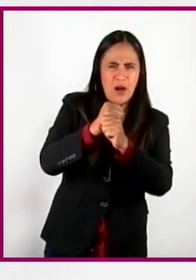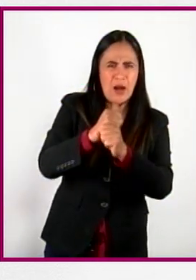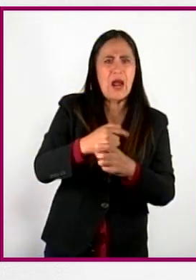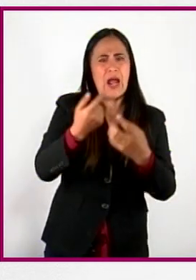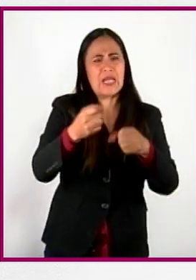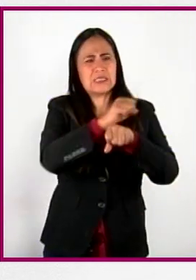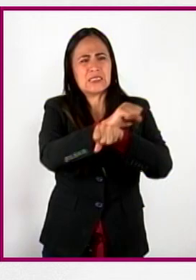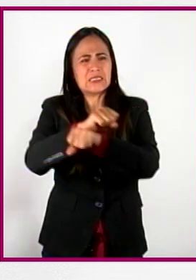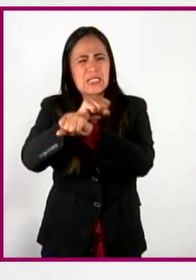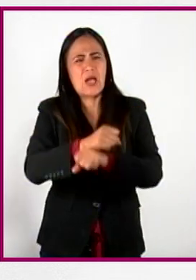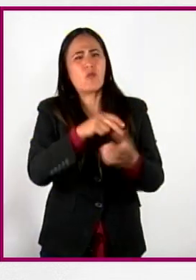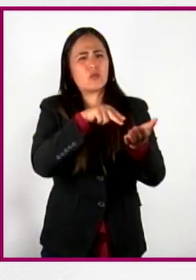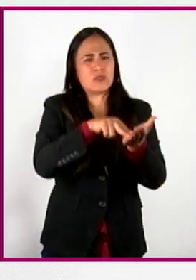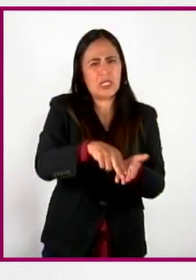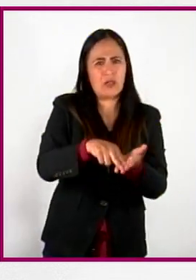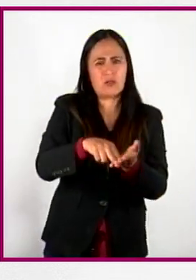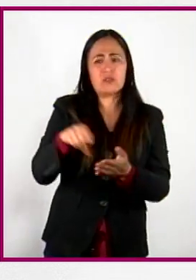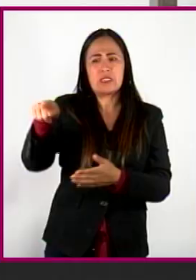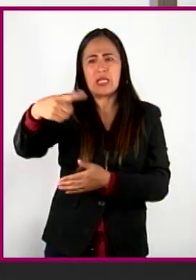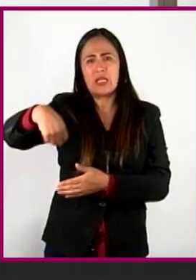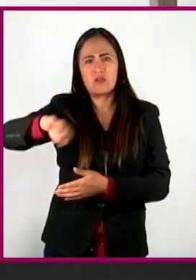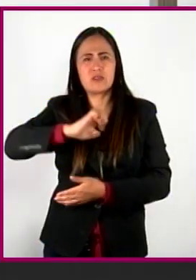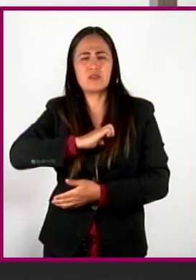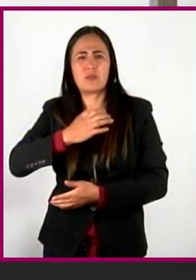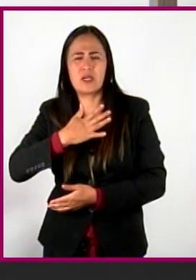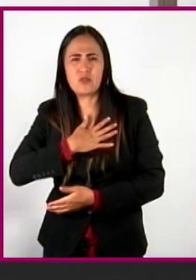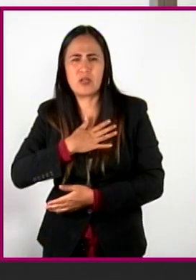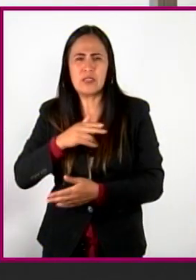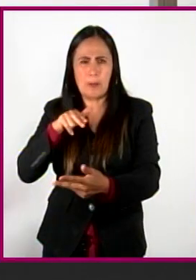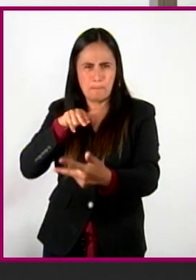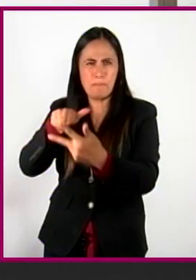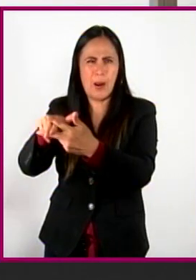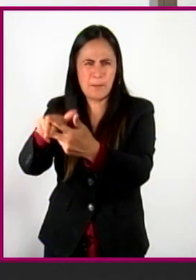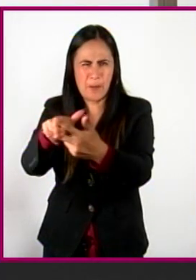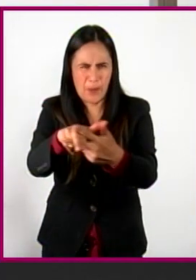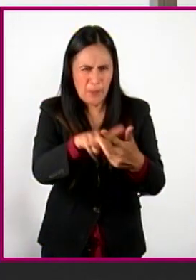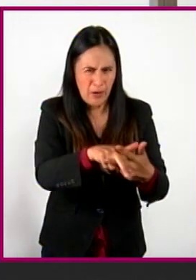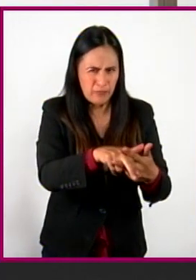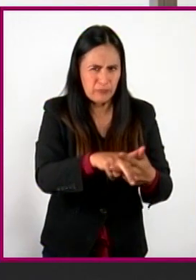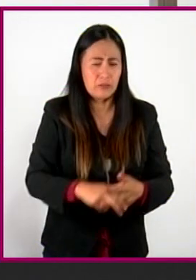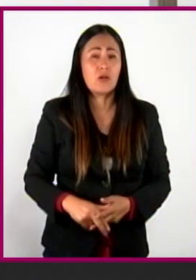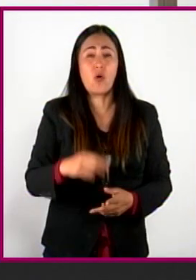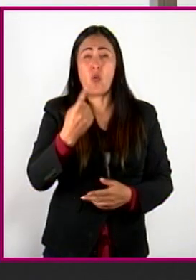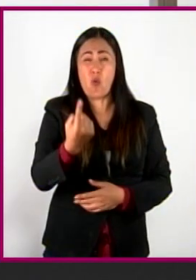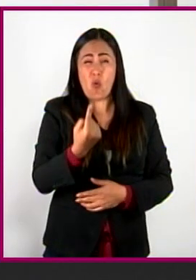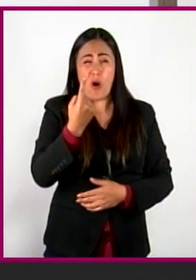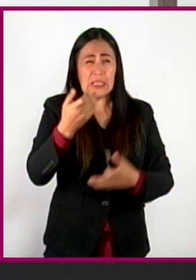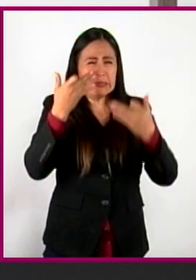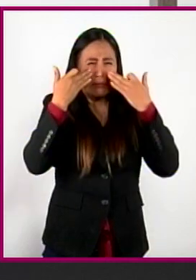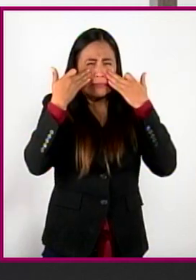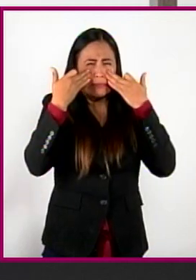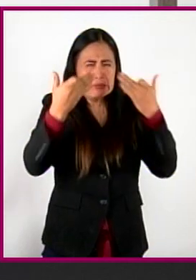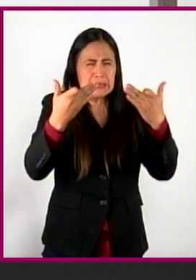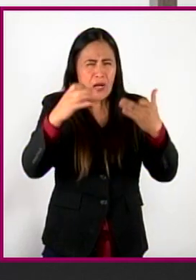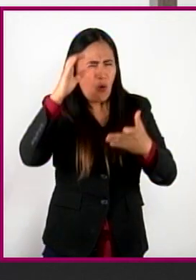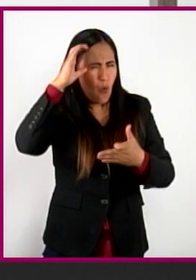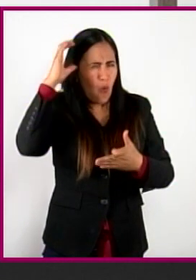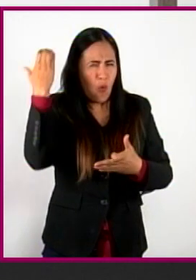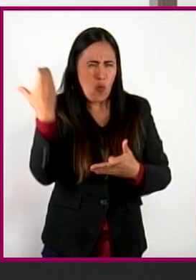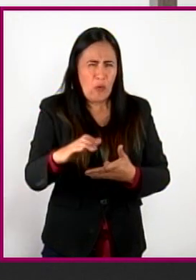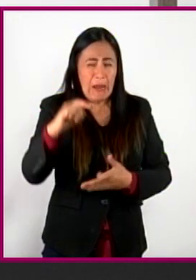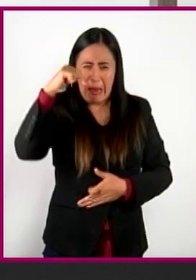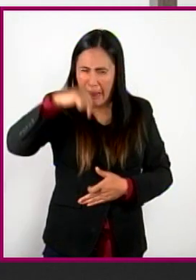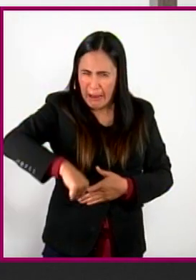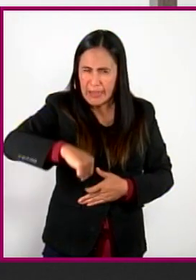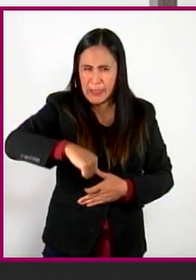negros y asesinar a los españoles opresores. Cuesta mucho trabajo creer que una escena de esa violencia haya sucedido en